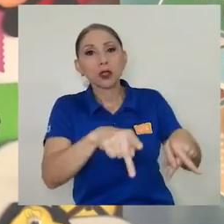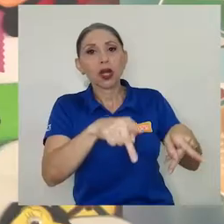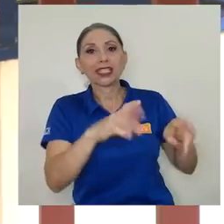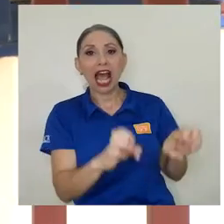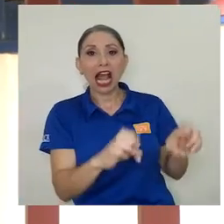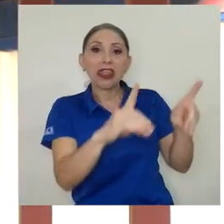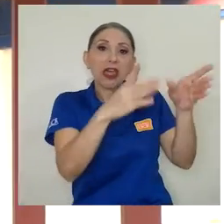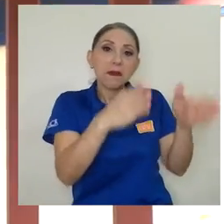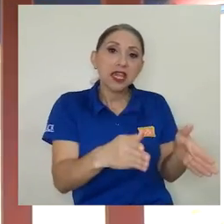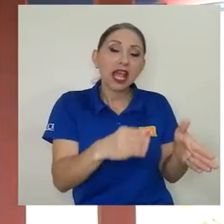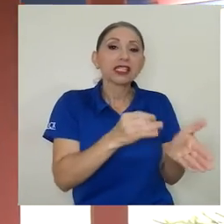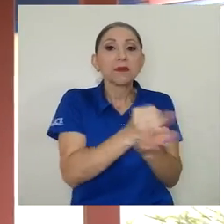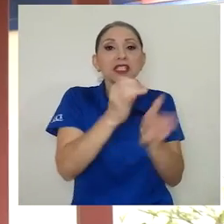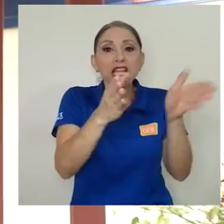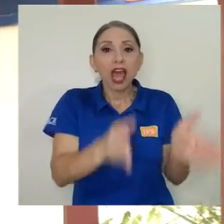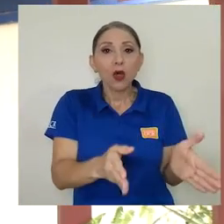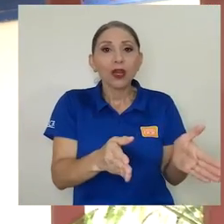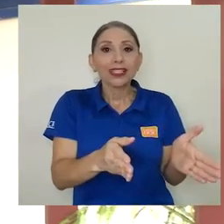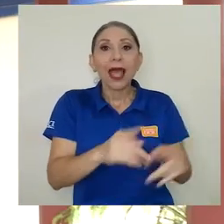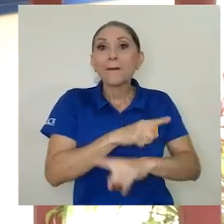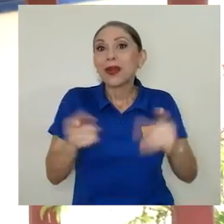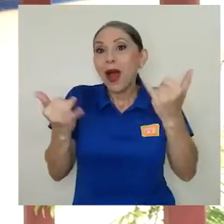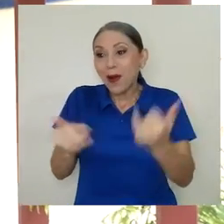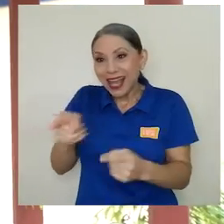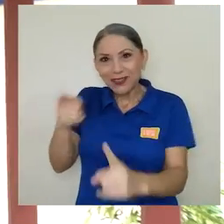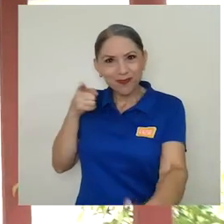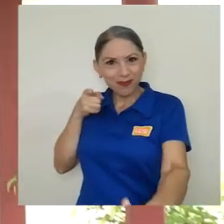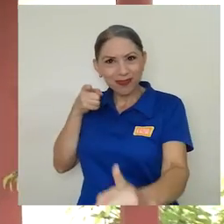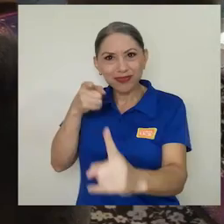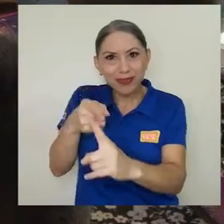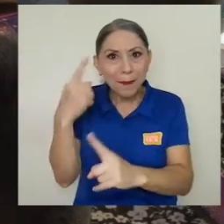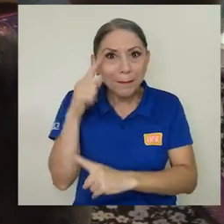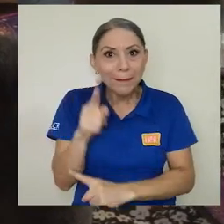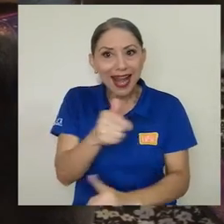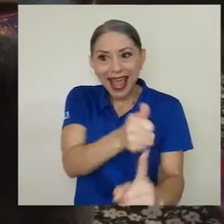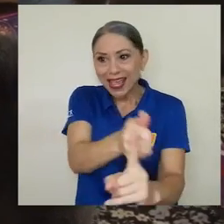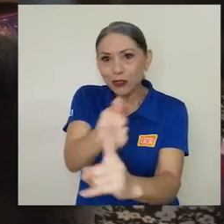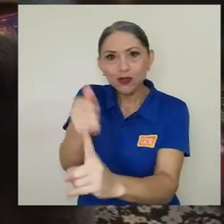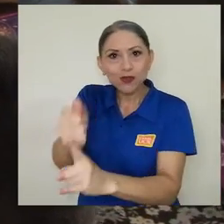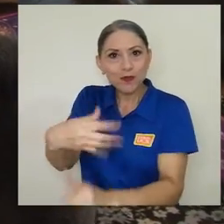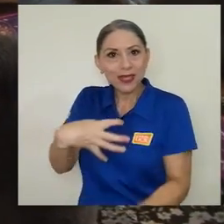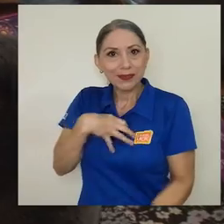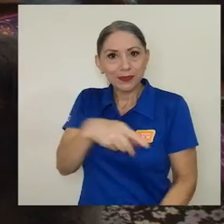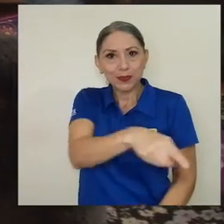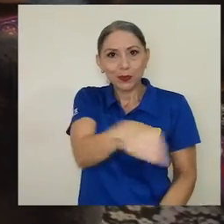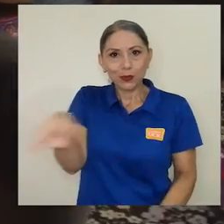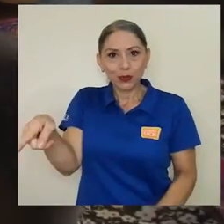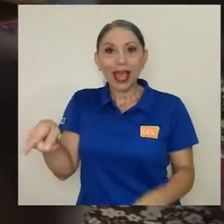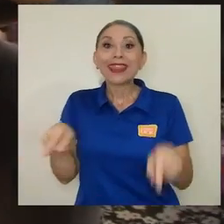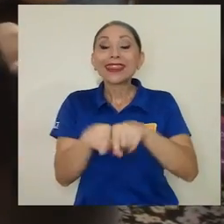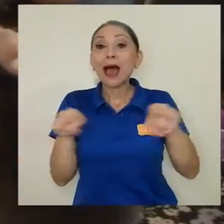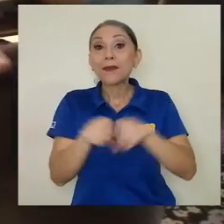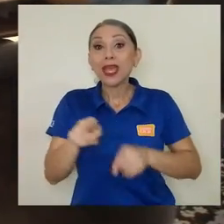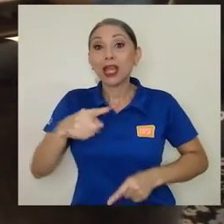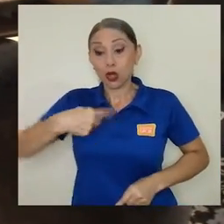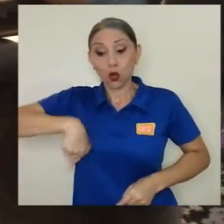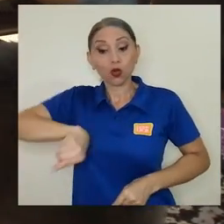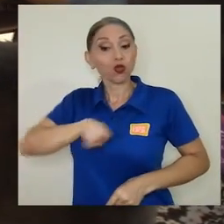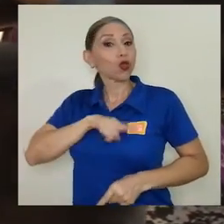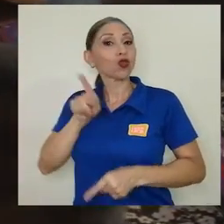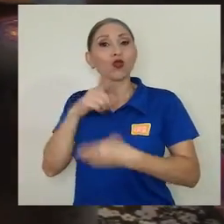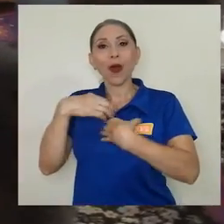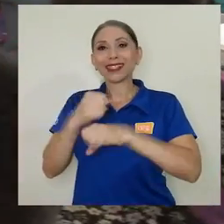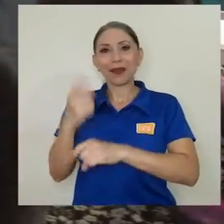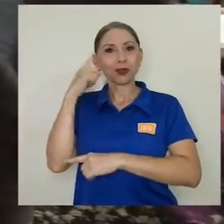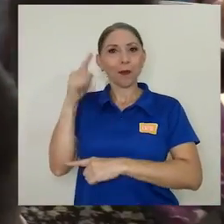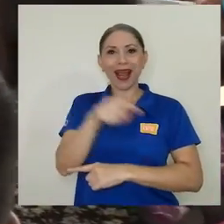comunidad, sino crear algo que tiene un público meta muy, muy definido, y además con esta concepción de que no somos nosotros los que creamos para